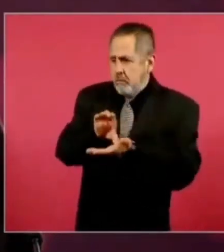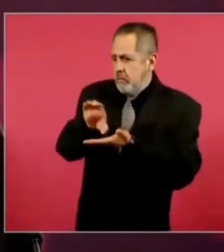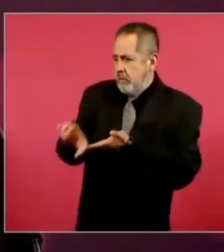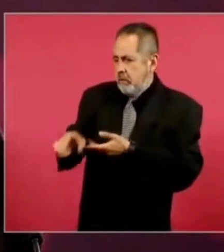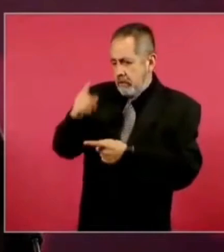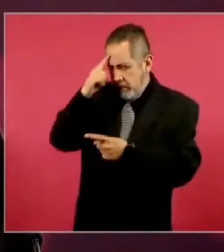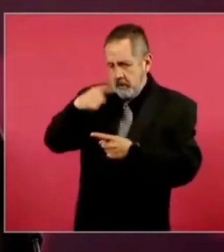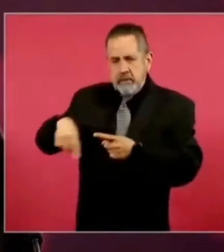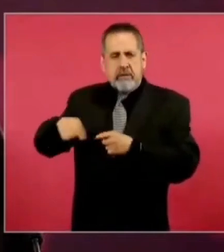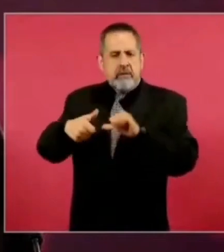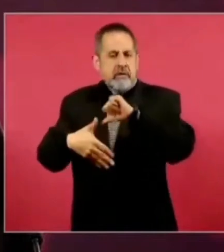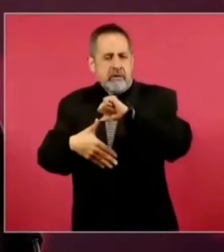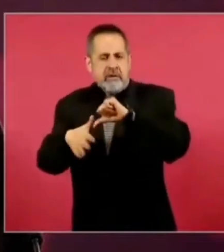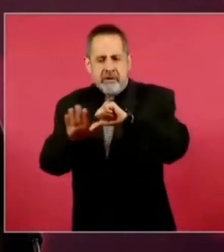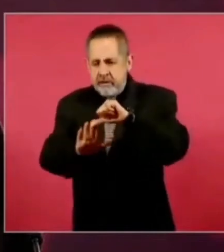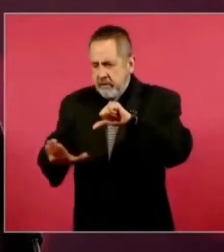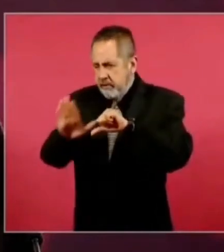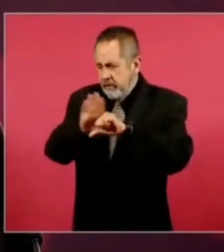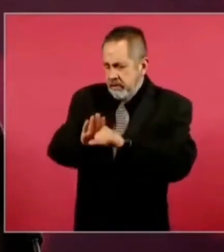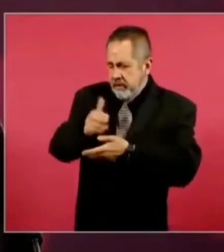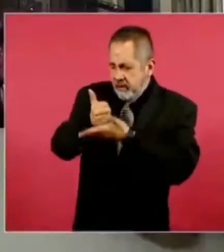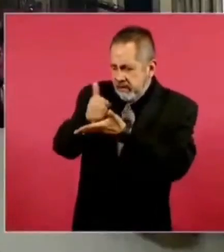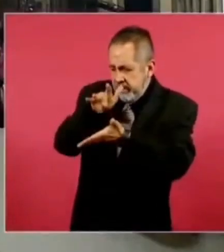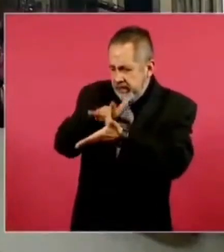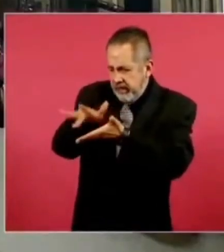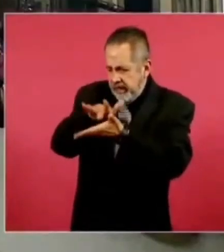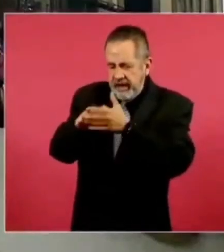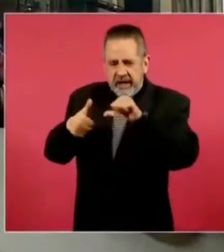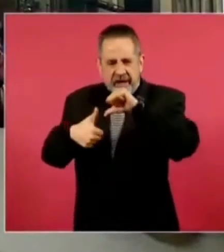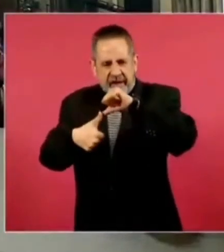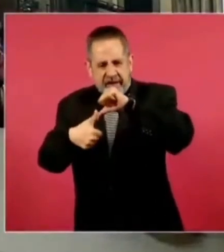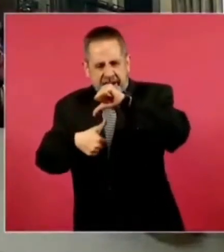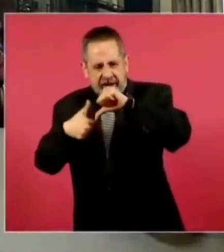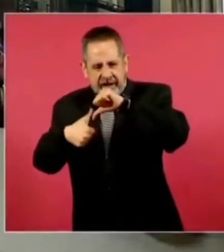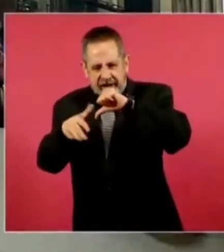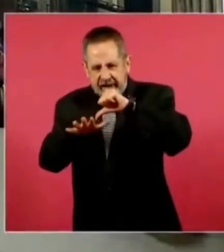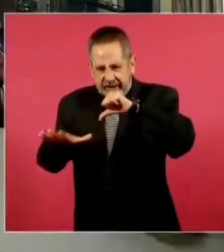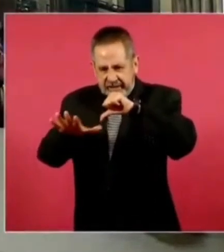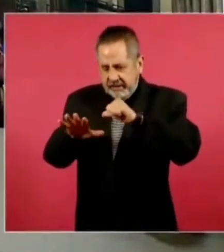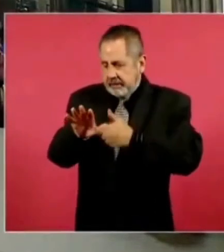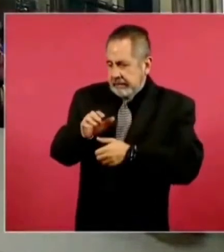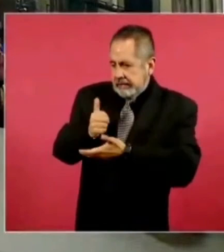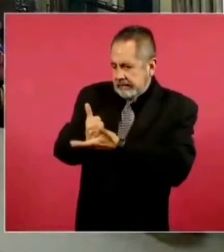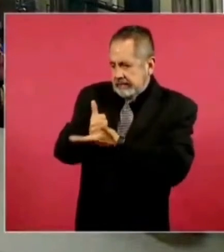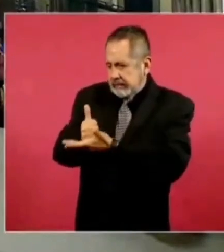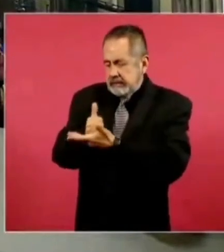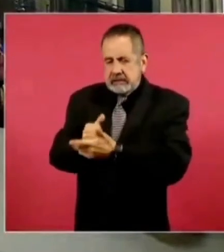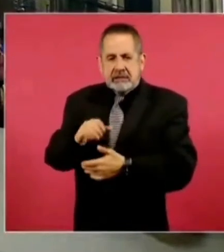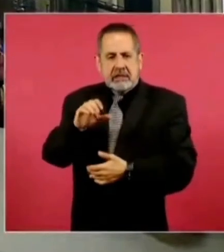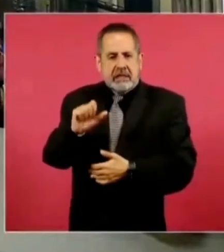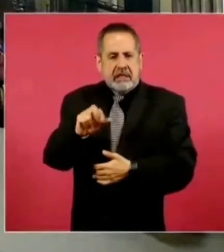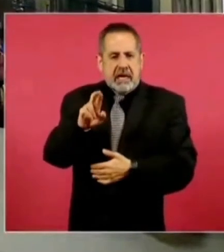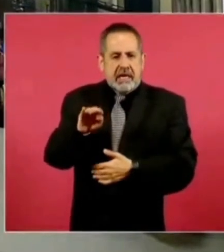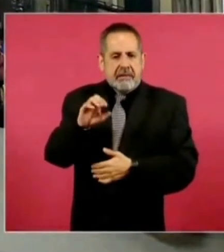América Latina y de Centroamérica, del Caribe,